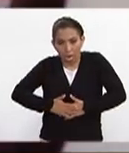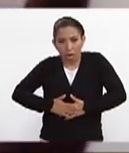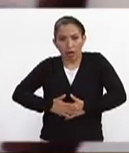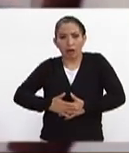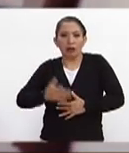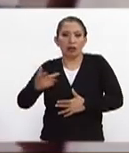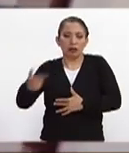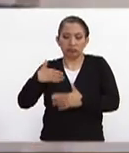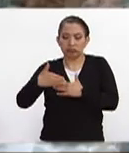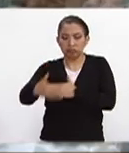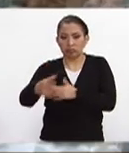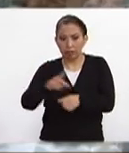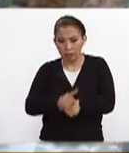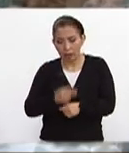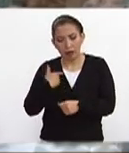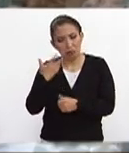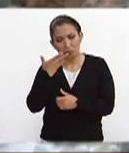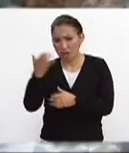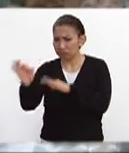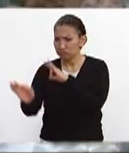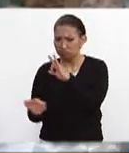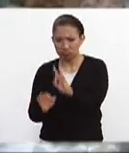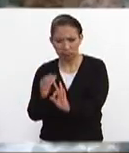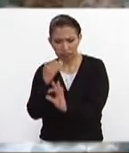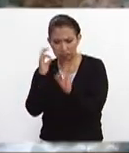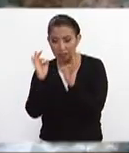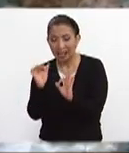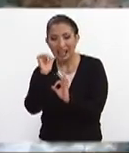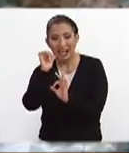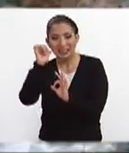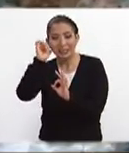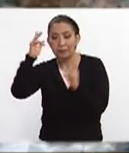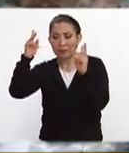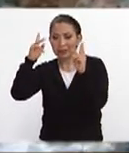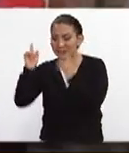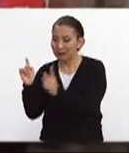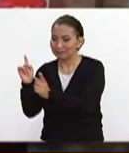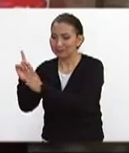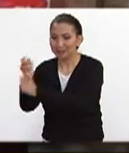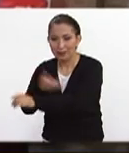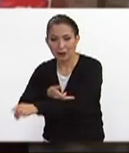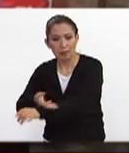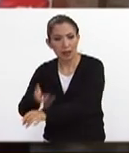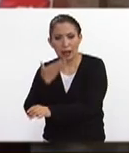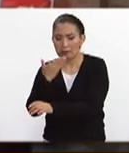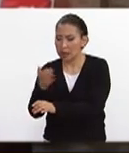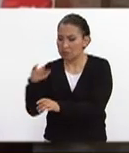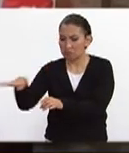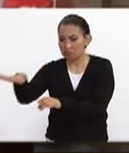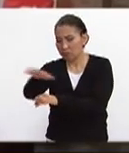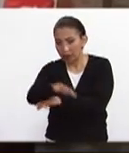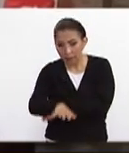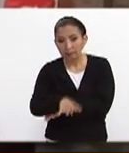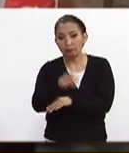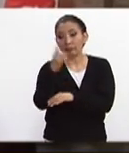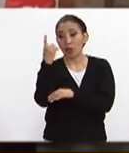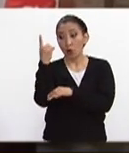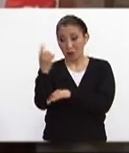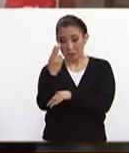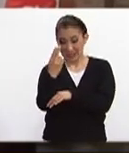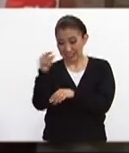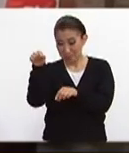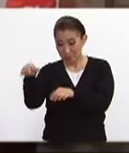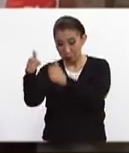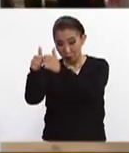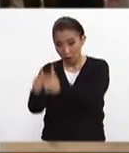siguientes días y los tenemos muy bien atendidos precisamente ayer les pasé visita y la verdad está muy bien la gente solamente uno de esos 25